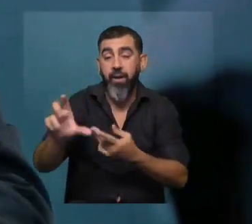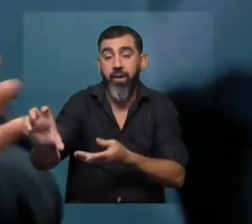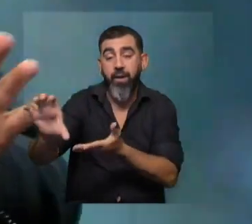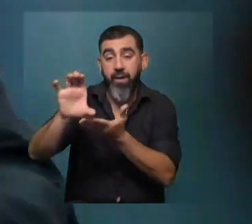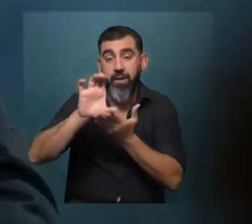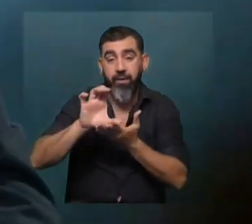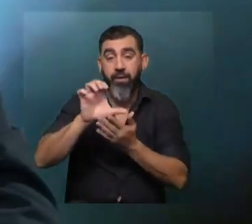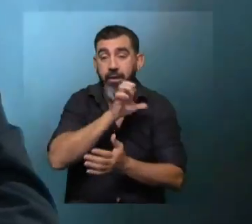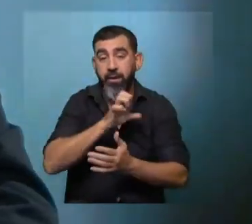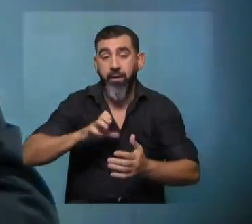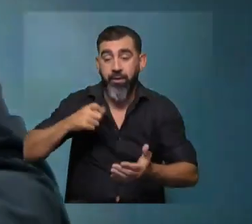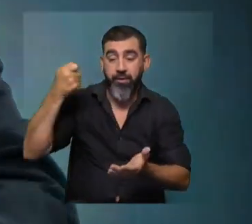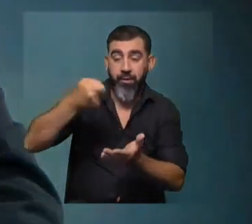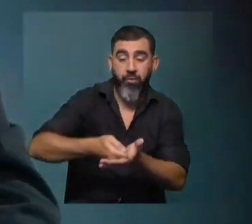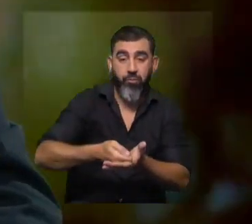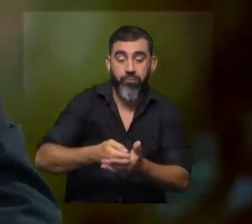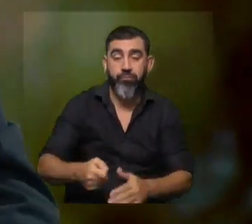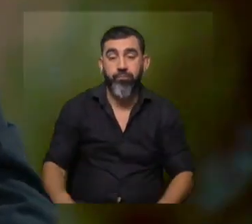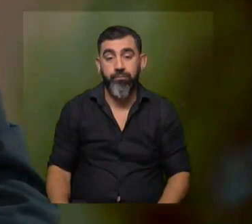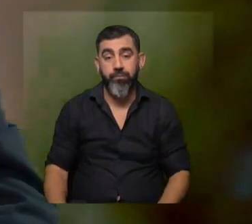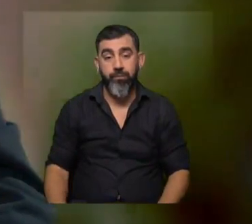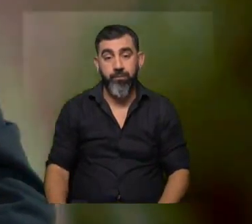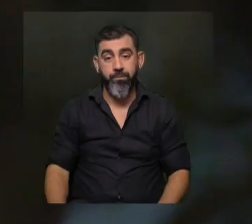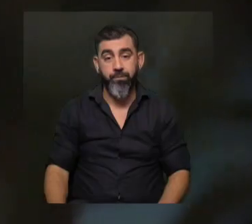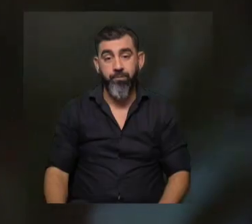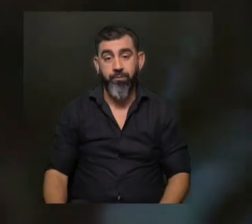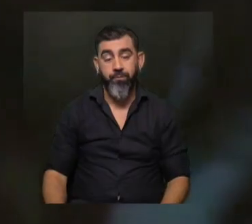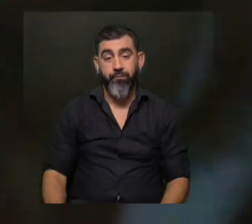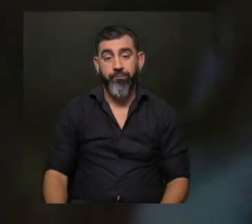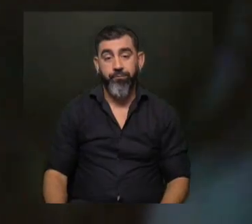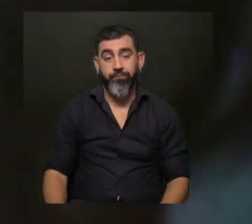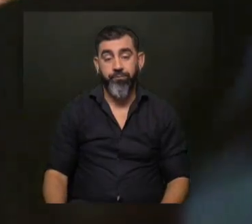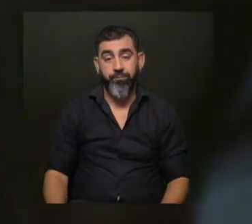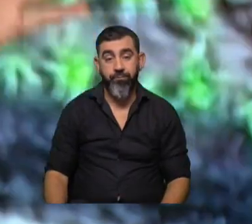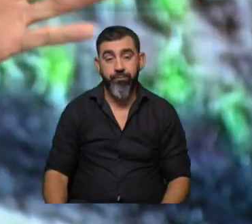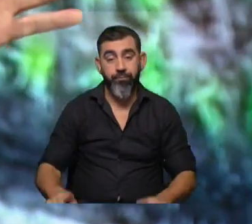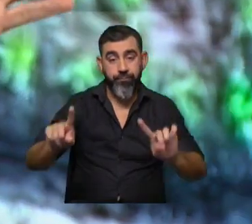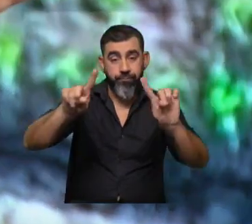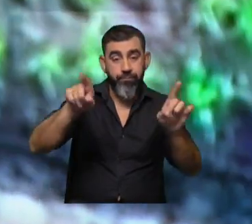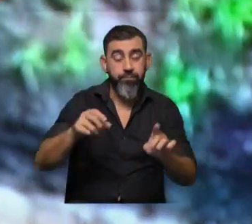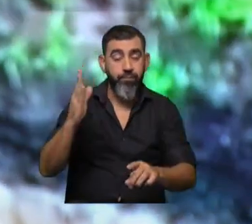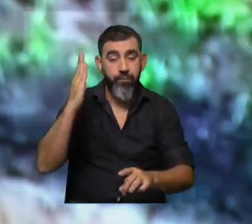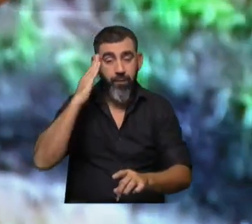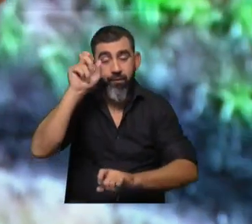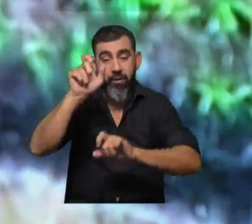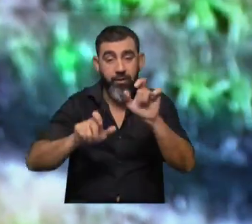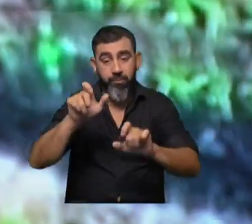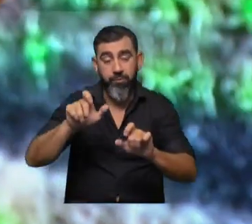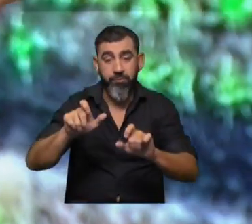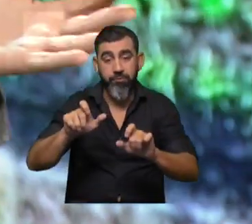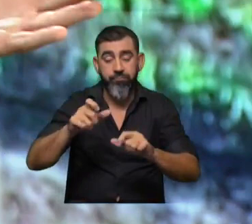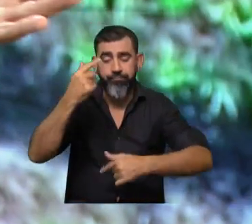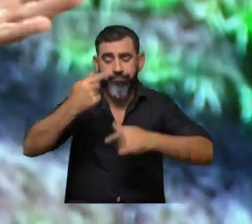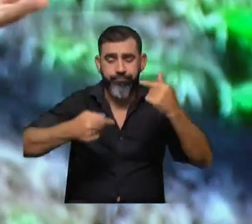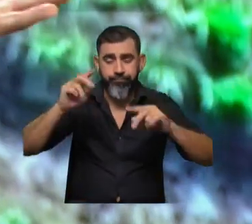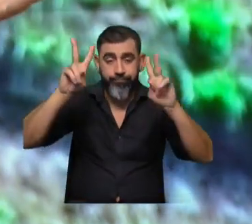aporta directamente desde el gobierno. Pequeño paréntesis para que la gente sepa, como muestra de la diversidad